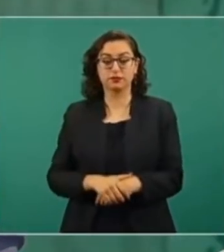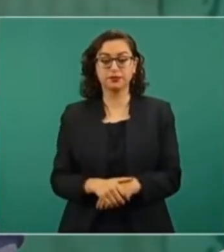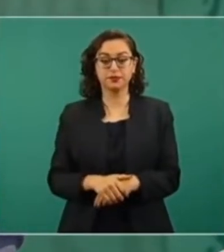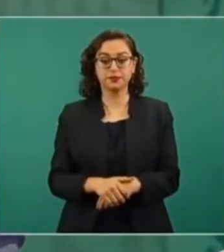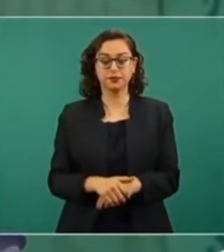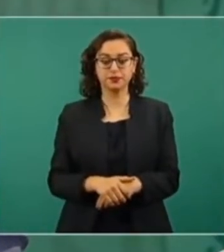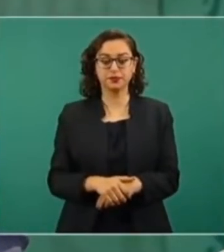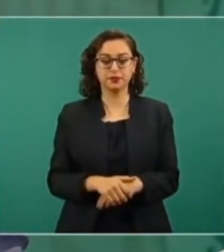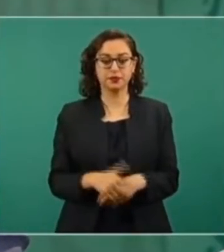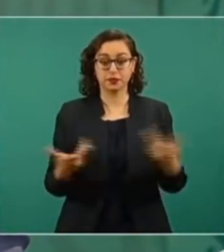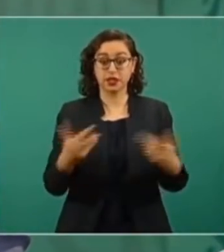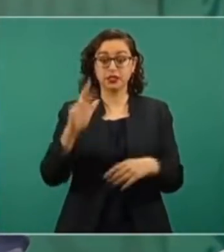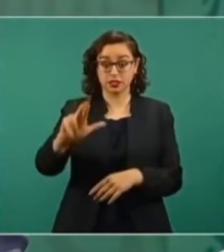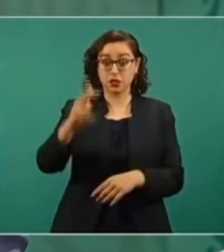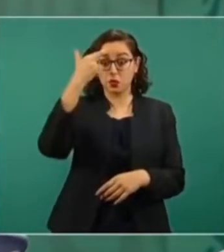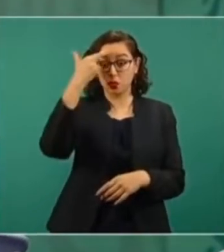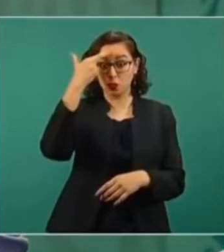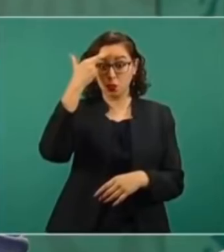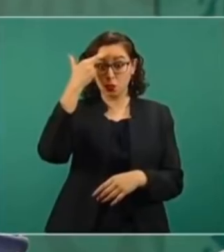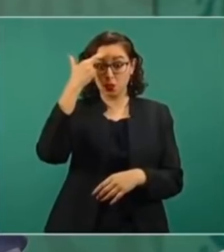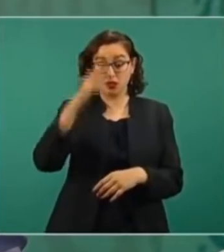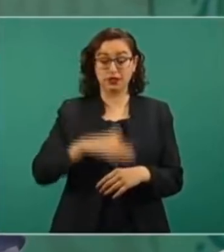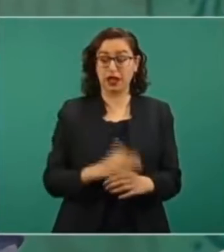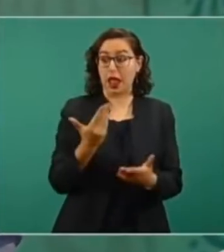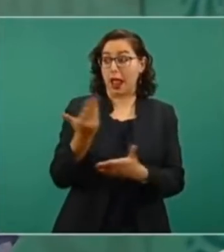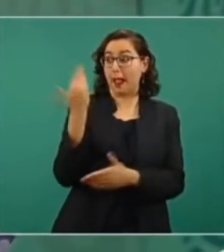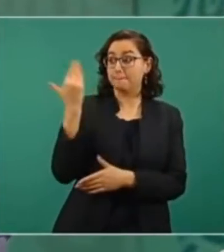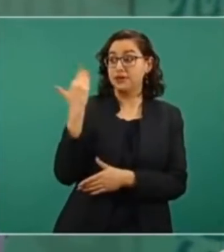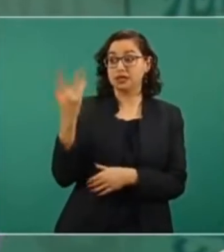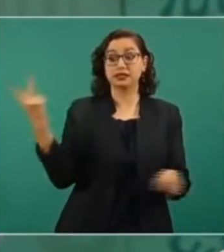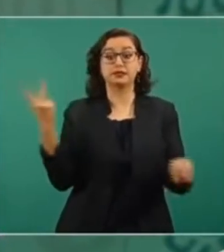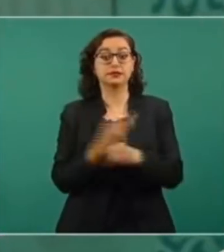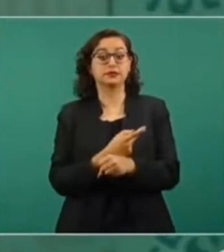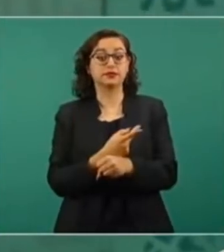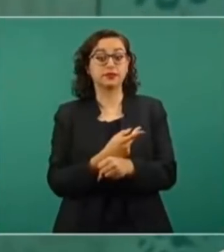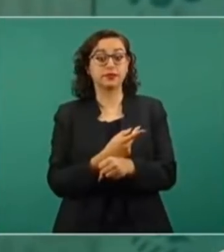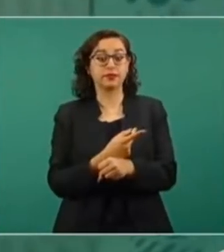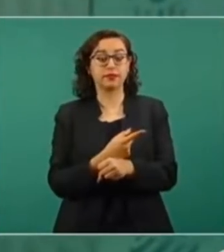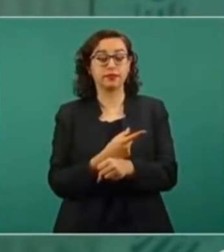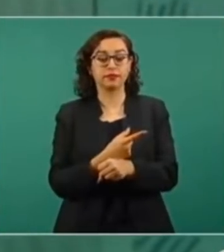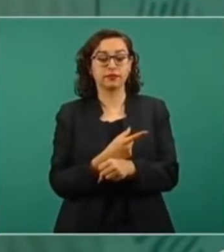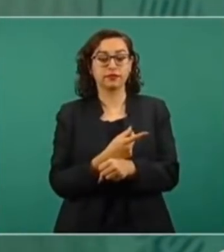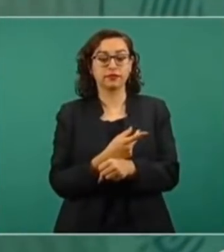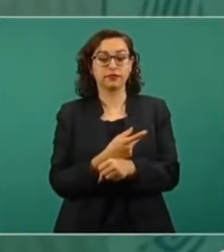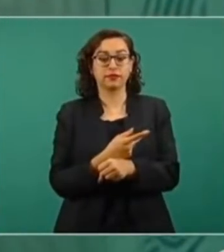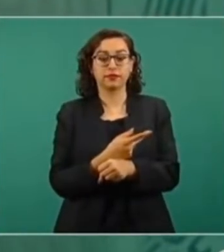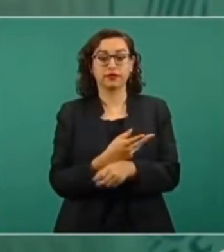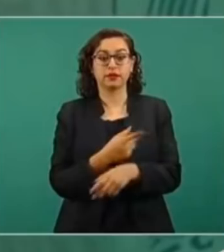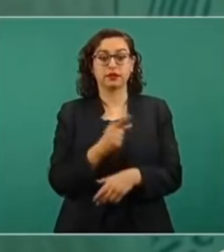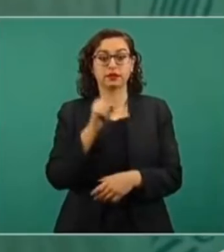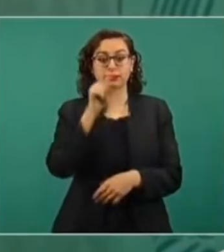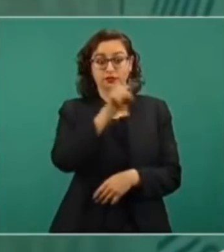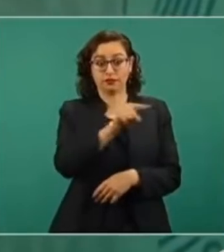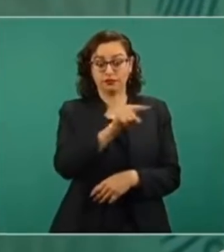liberar a uno de los presuntos involucrados en